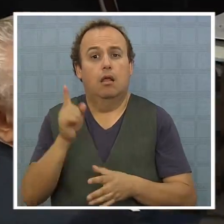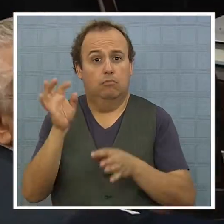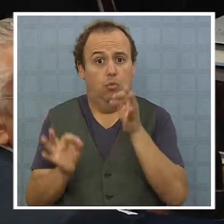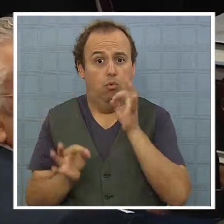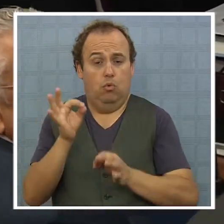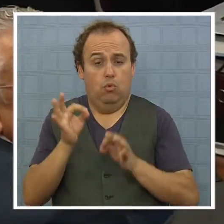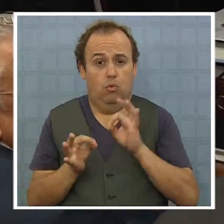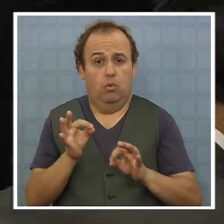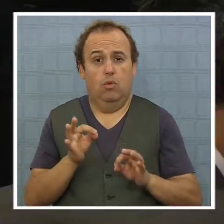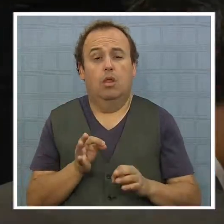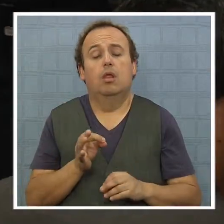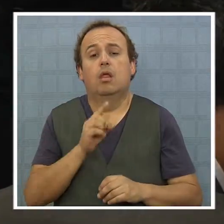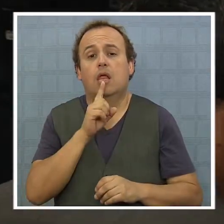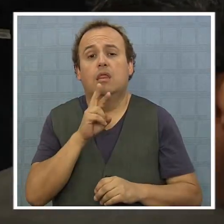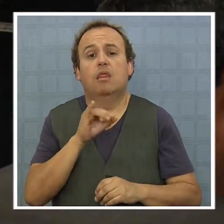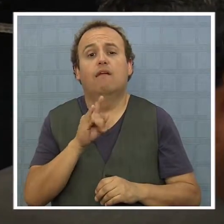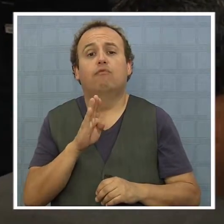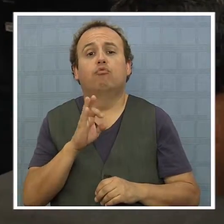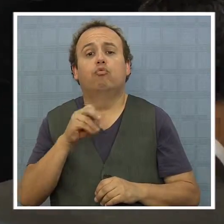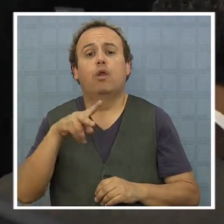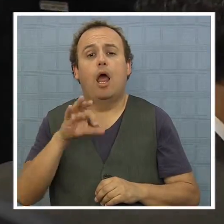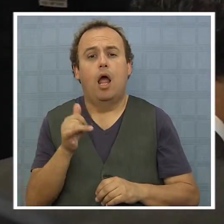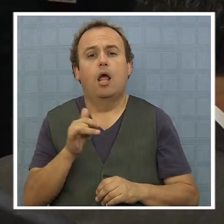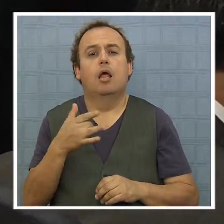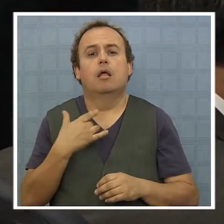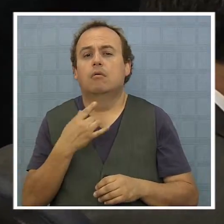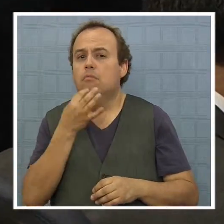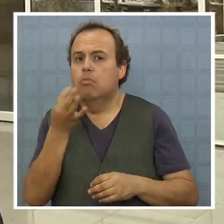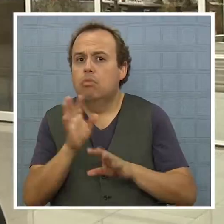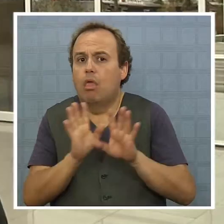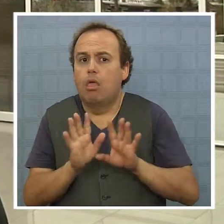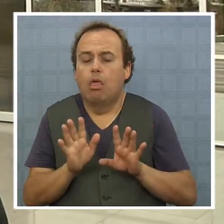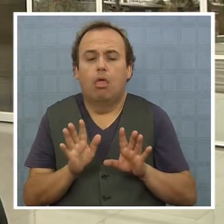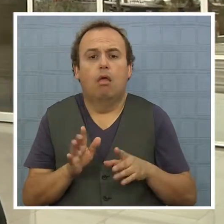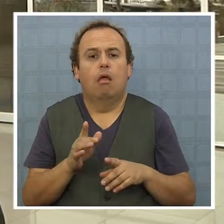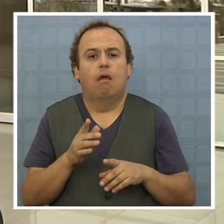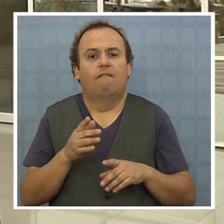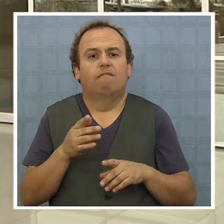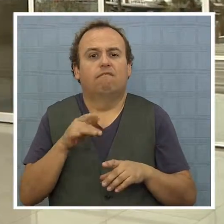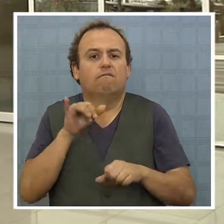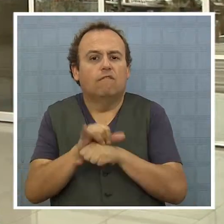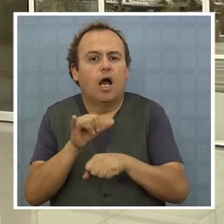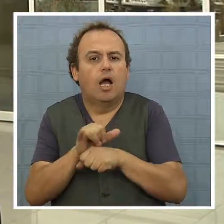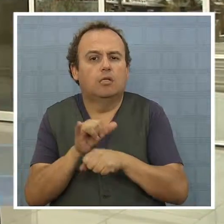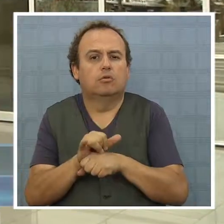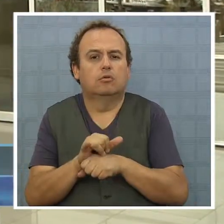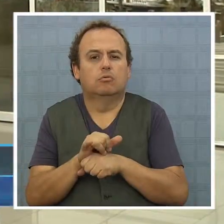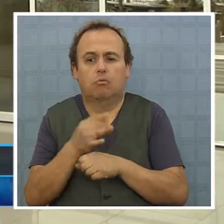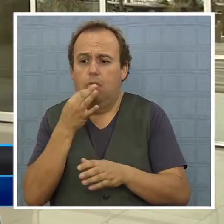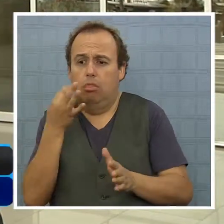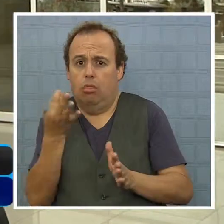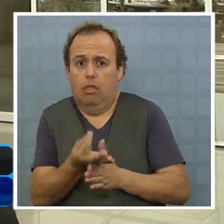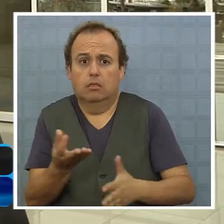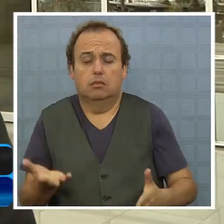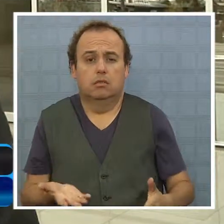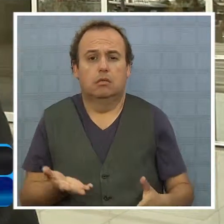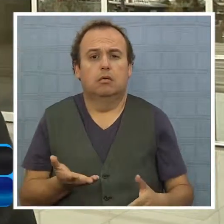y específicamente se hizo cargo del delito de falsificación de instrumento público y lo tiene por acreditado.